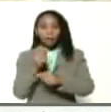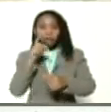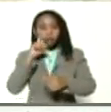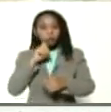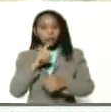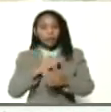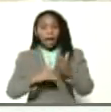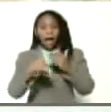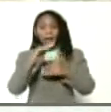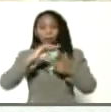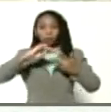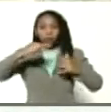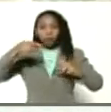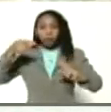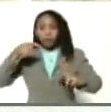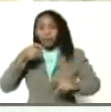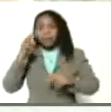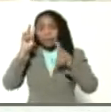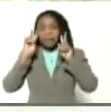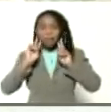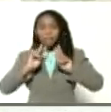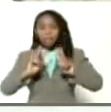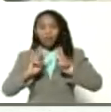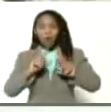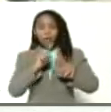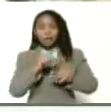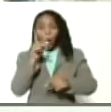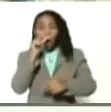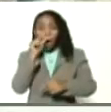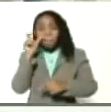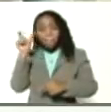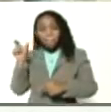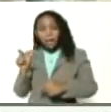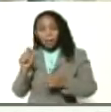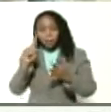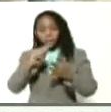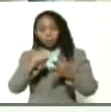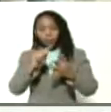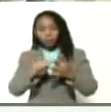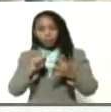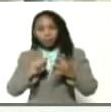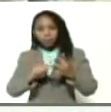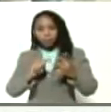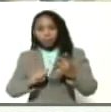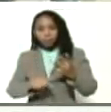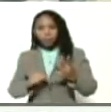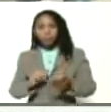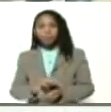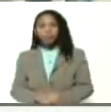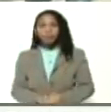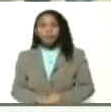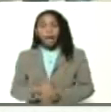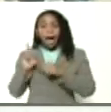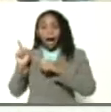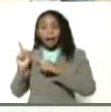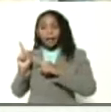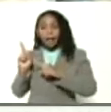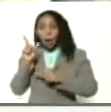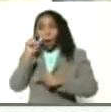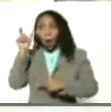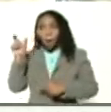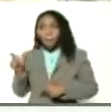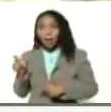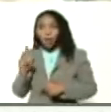de alta genética, de alta pureza y es aquí Roberto Lugo, Luis, Juan Alirio y aquí está el chapo,